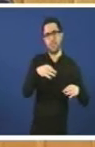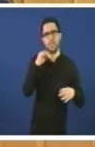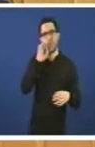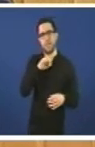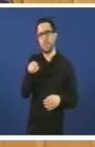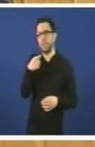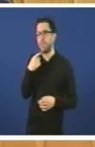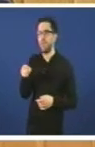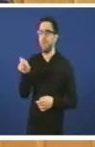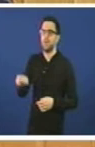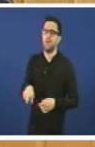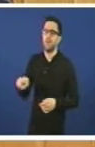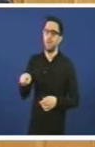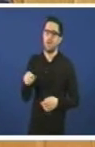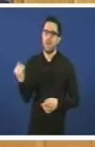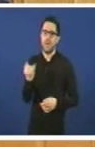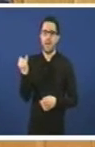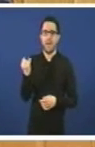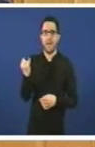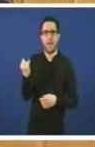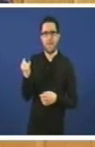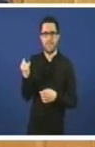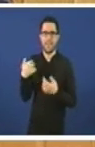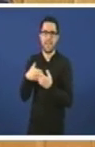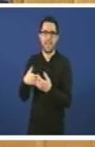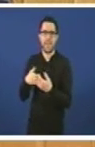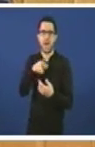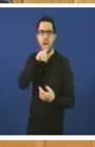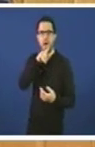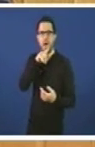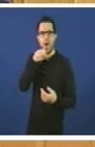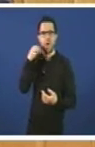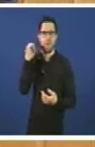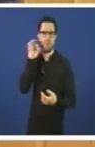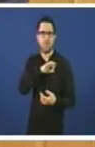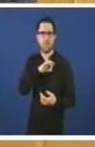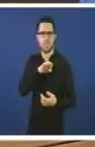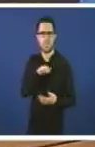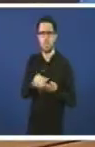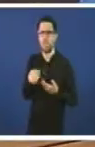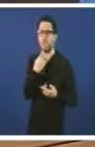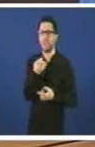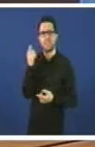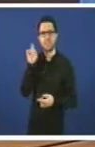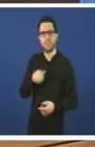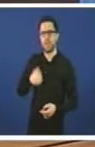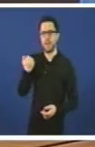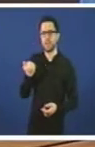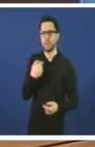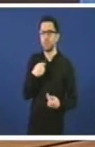habitualmente se expresaba en lingua galega e o resto do iso é falso e absolutamente falso e nos non dicimos no que ten que falar